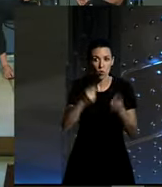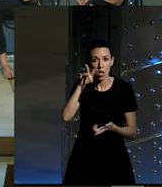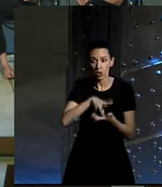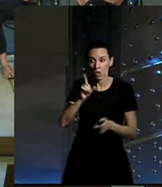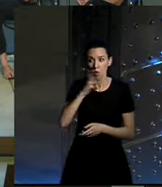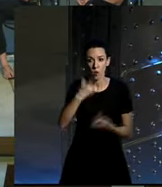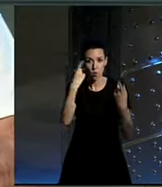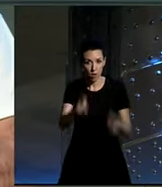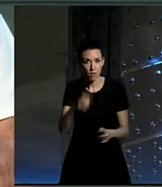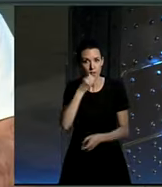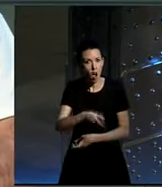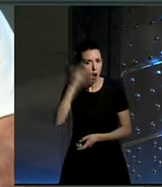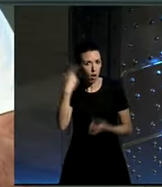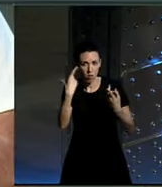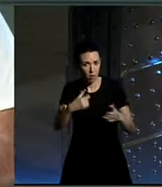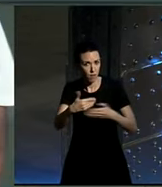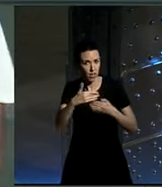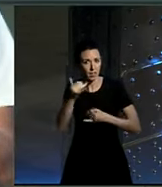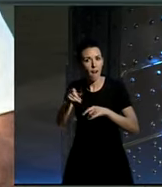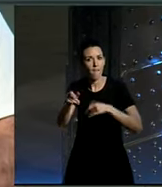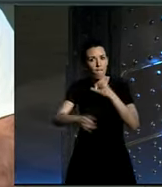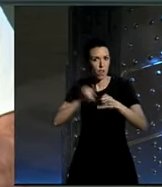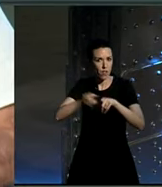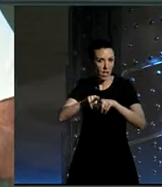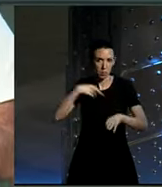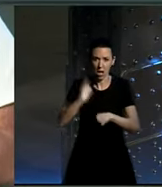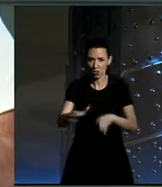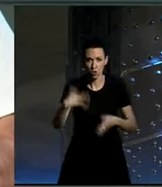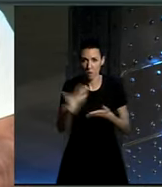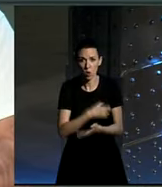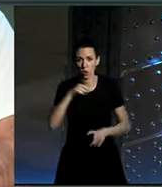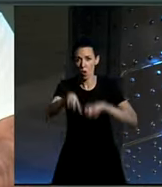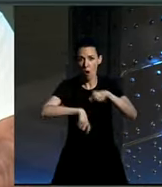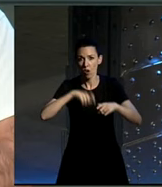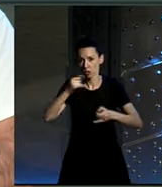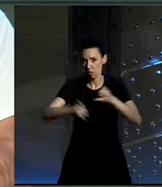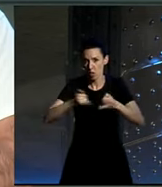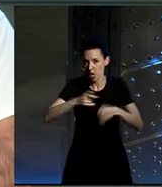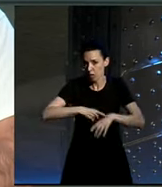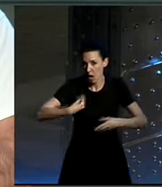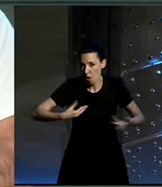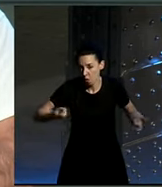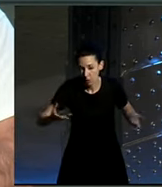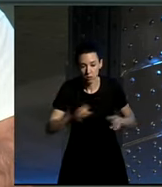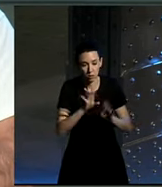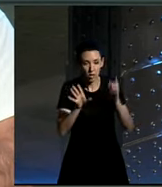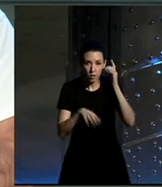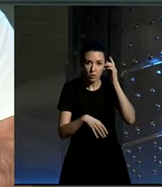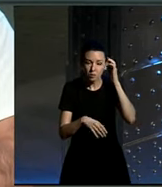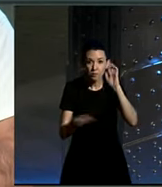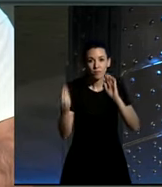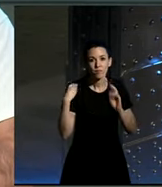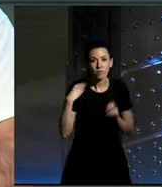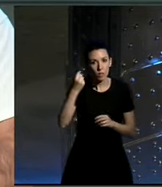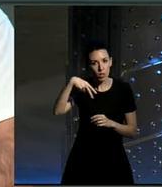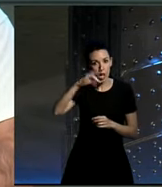necesario ojalá no sea necesaria la biciclítica y sobre porque vamos todos en bici o habitualmente claro nos preguntaban también hace